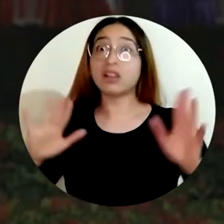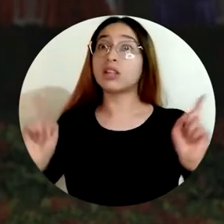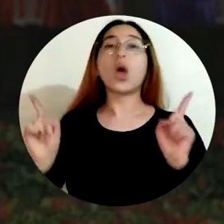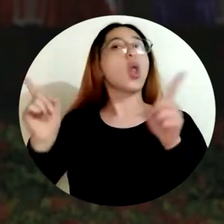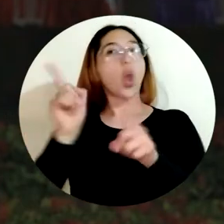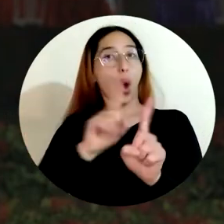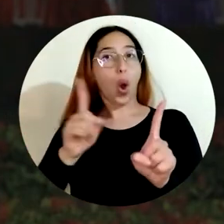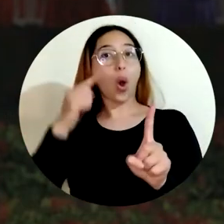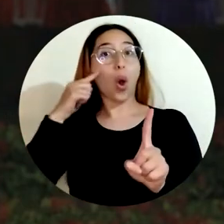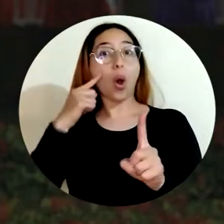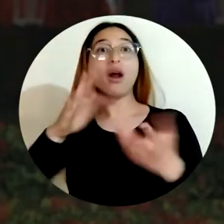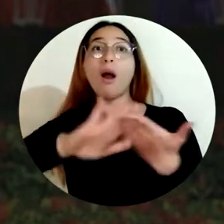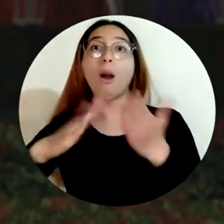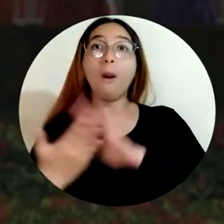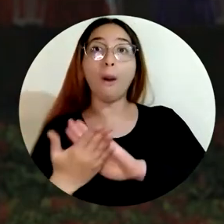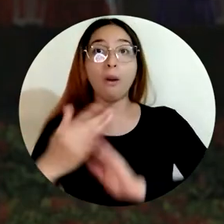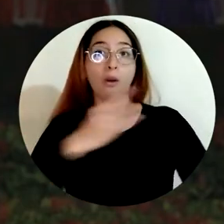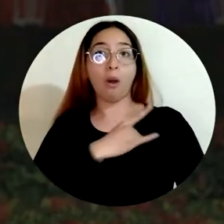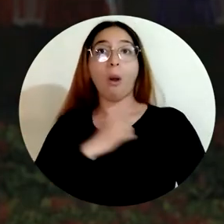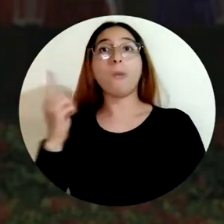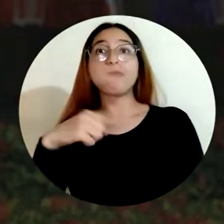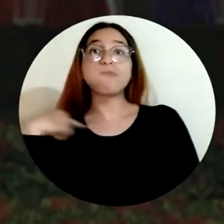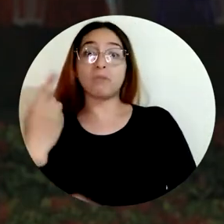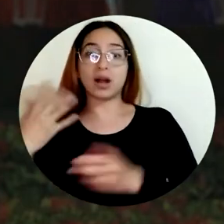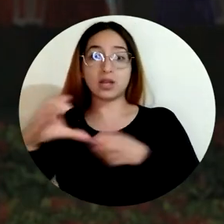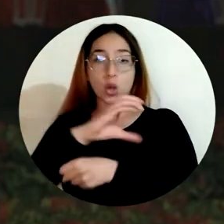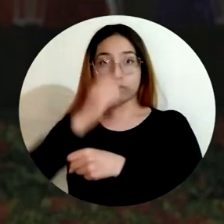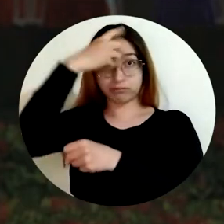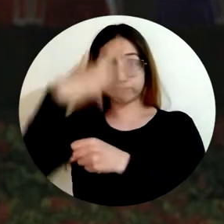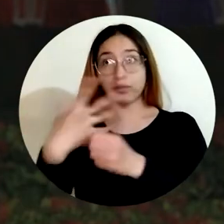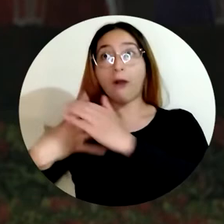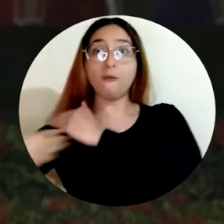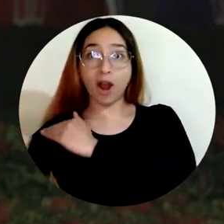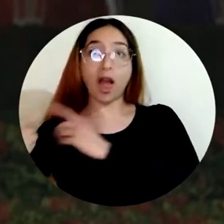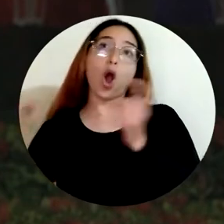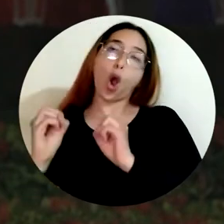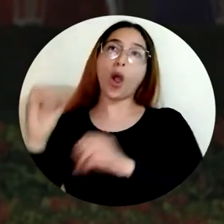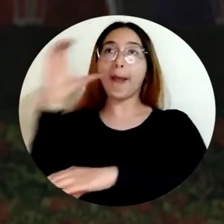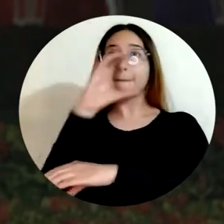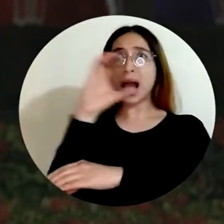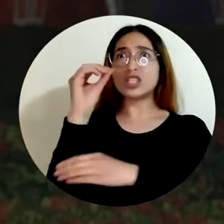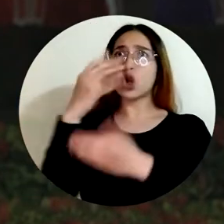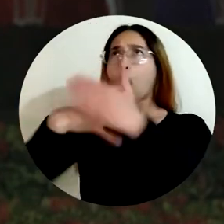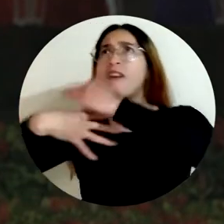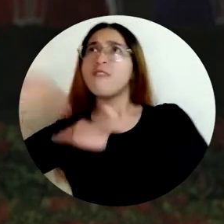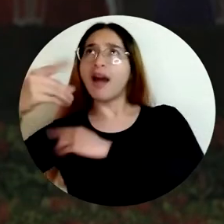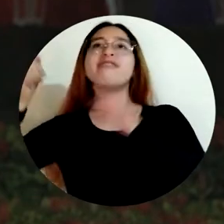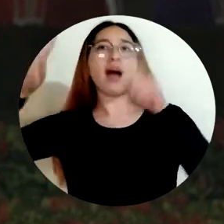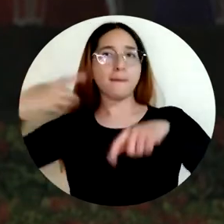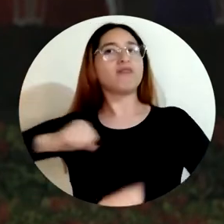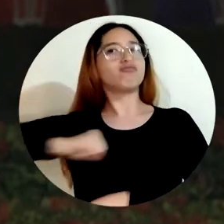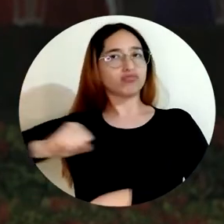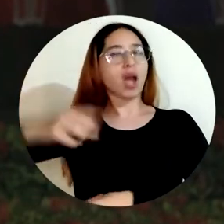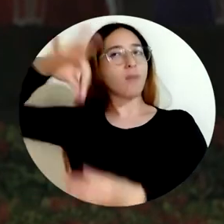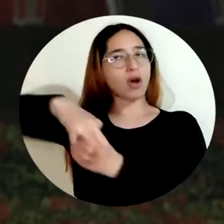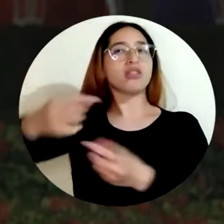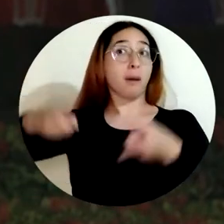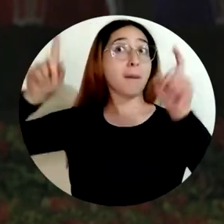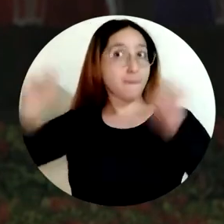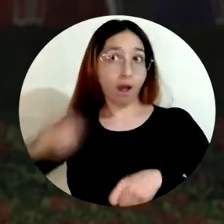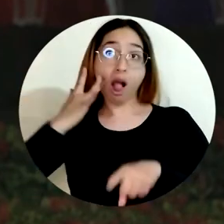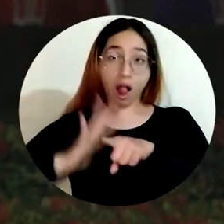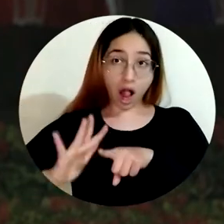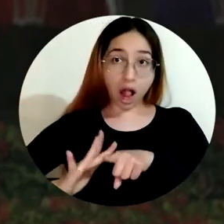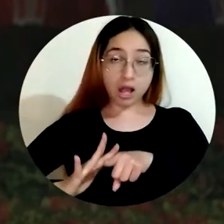Marta participaron de esta jornada, sino que también la comunidad universitaria que se encontraba por fuera de la ciudad o por fuera del